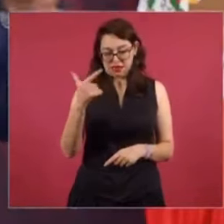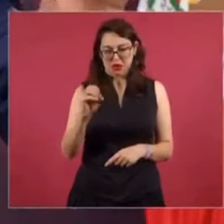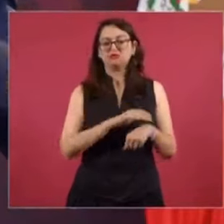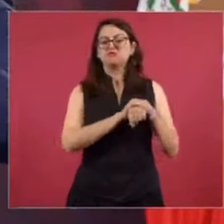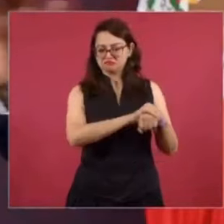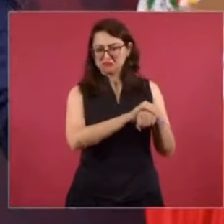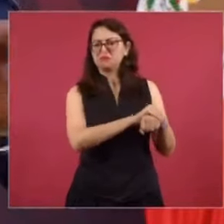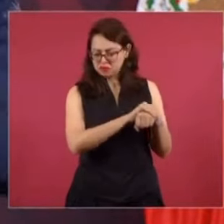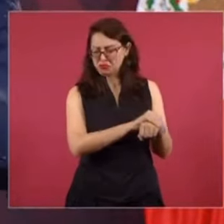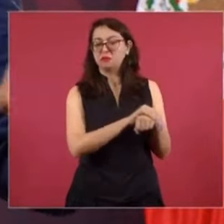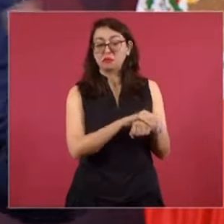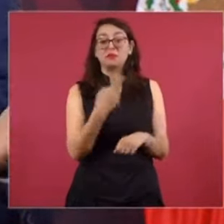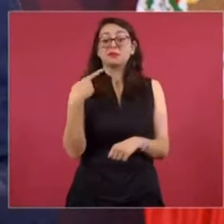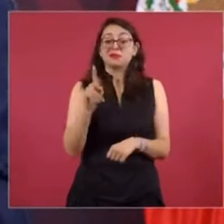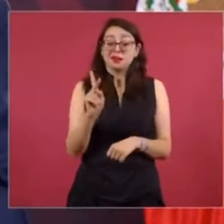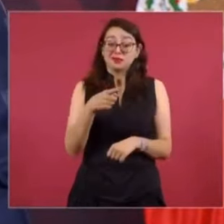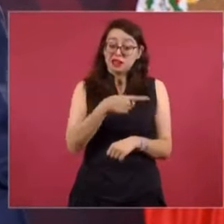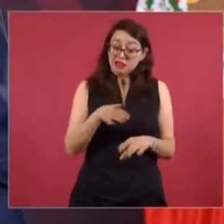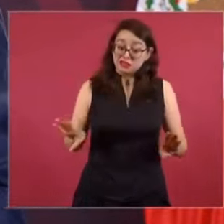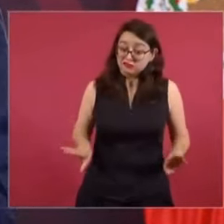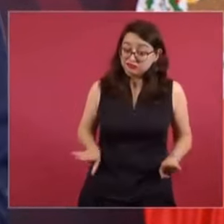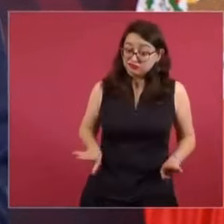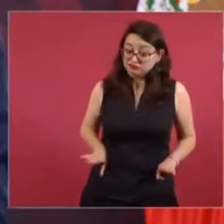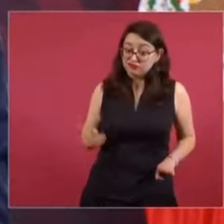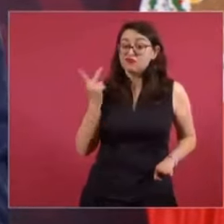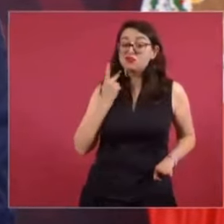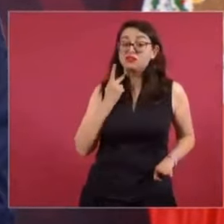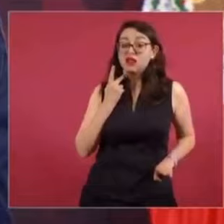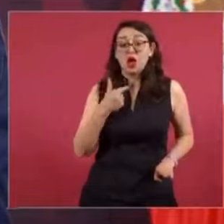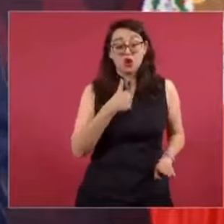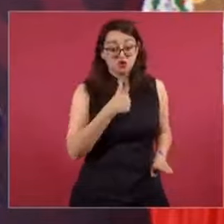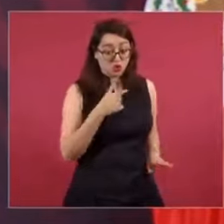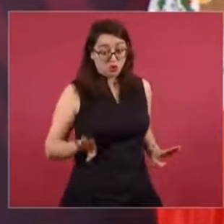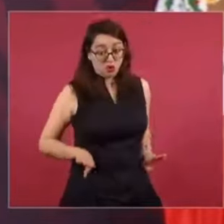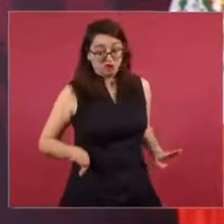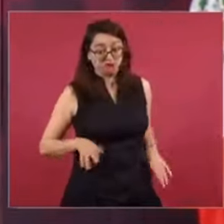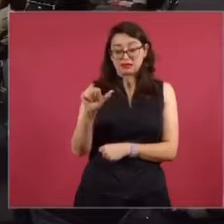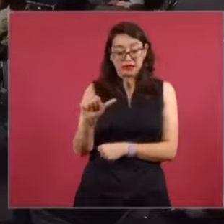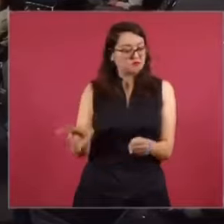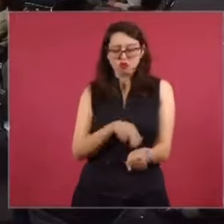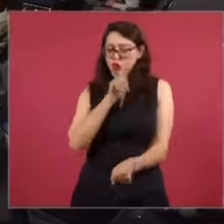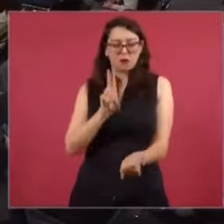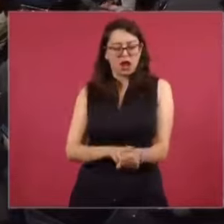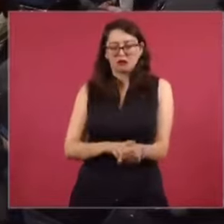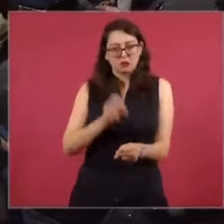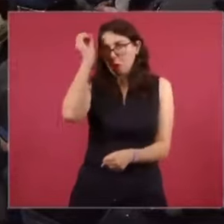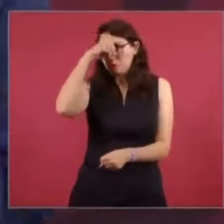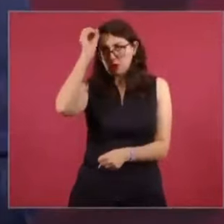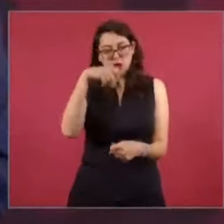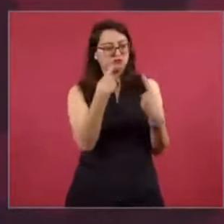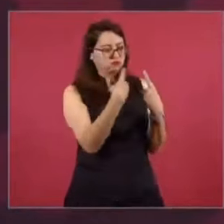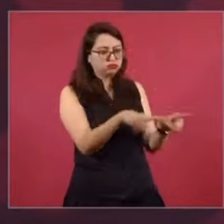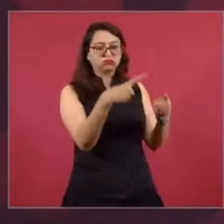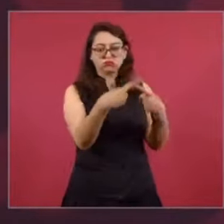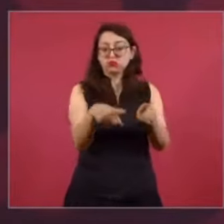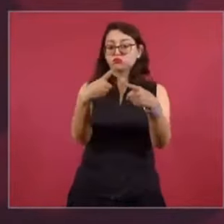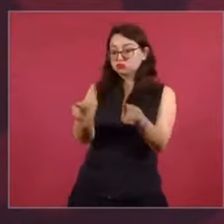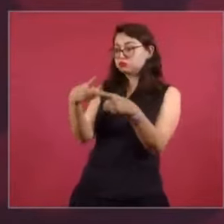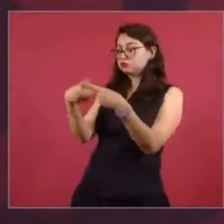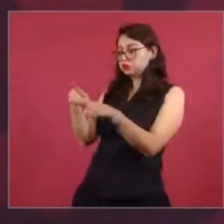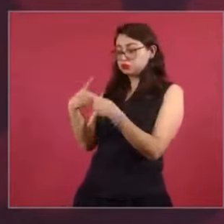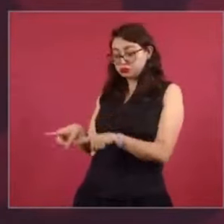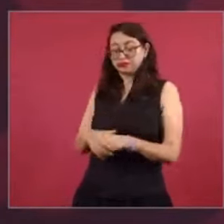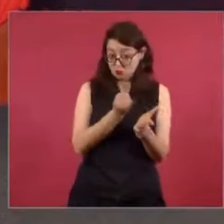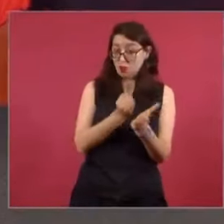como ha quedado de manifiesto, posturas políticas e ideológicas distintas. Entonces, en el asunto del